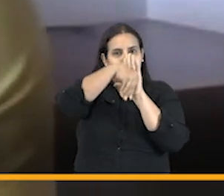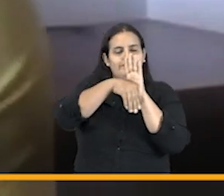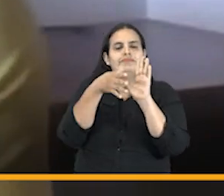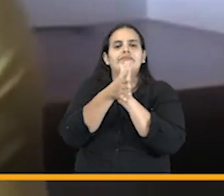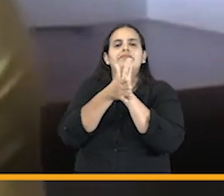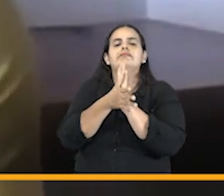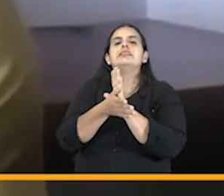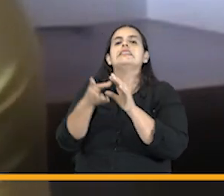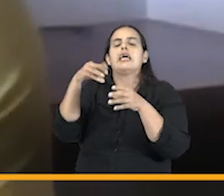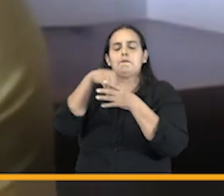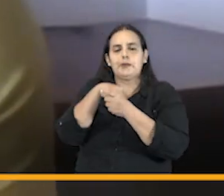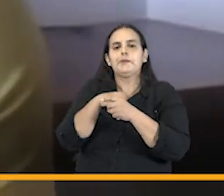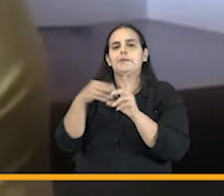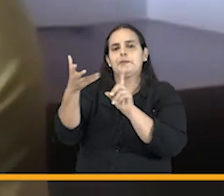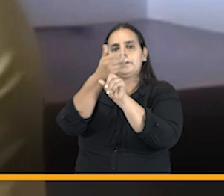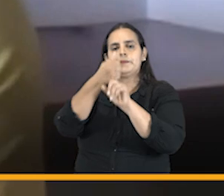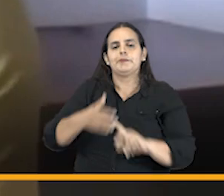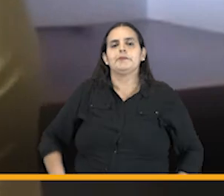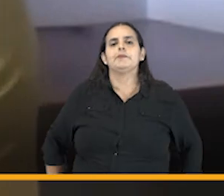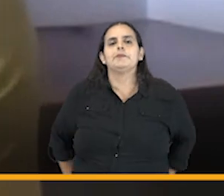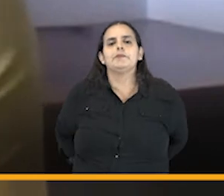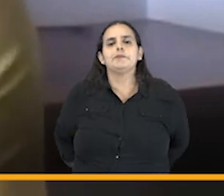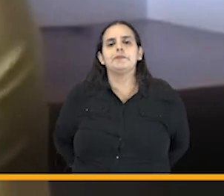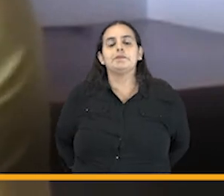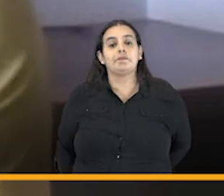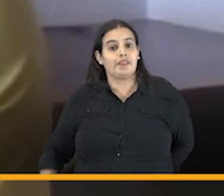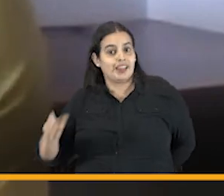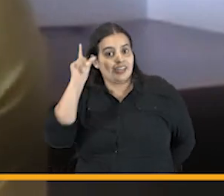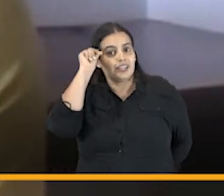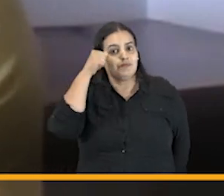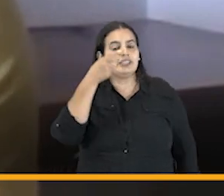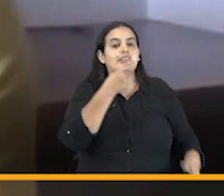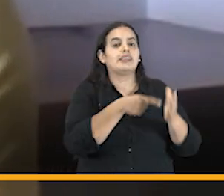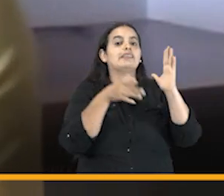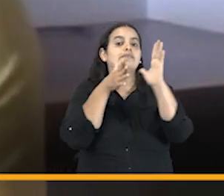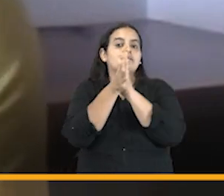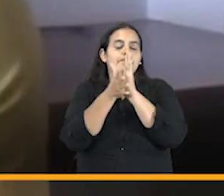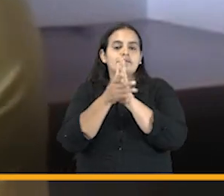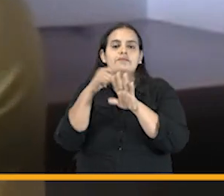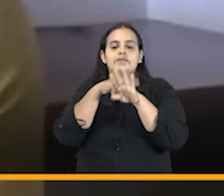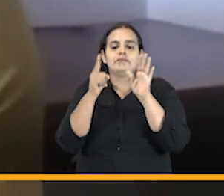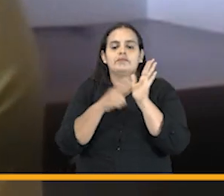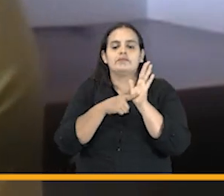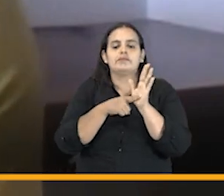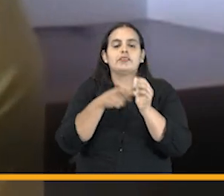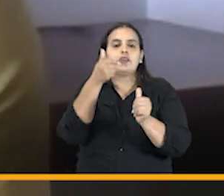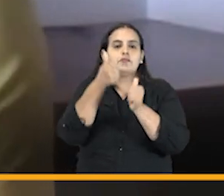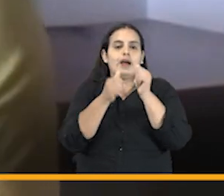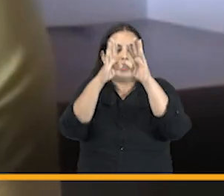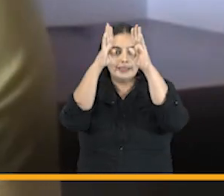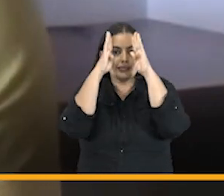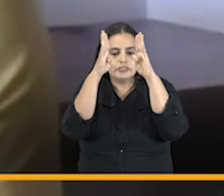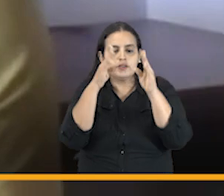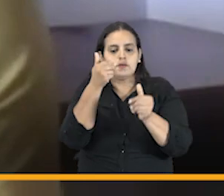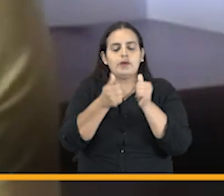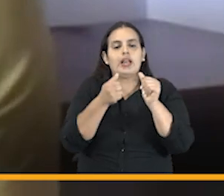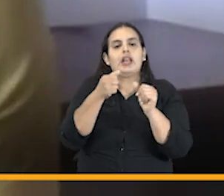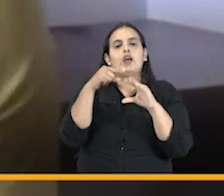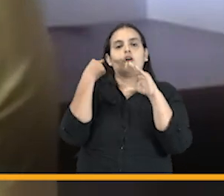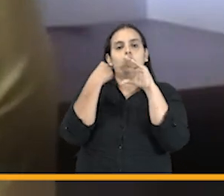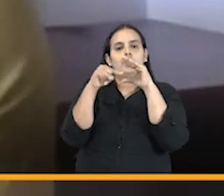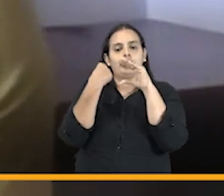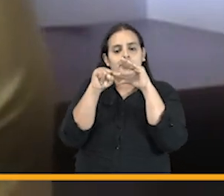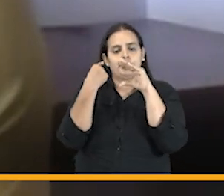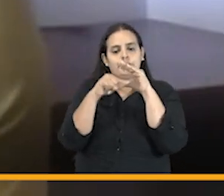.defensajuridica.gov.co recuerde que tenemos a su disposición los siguientes canales de atención correo